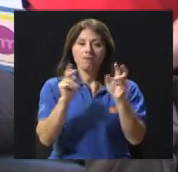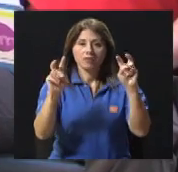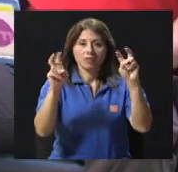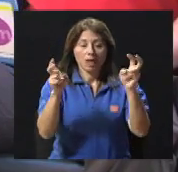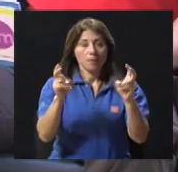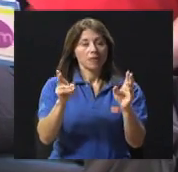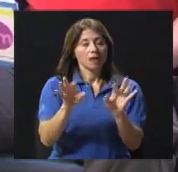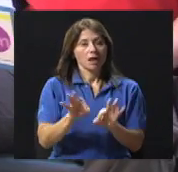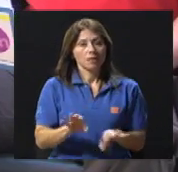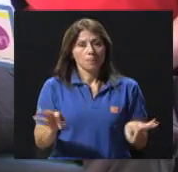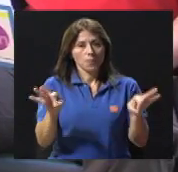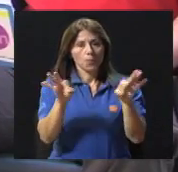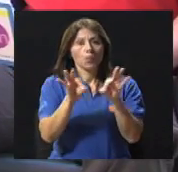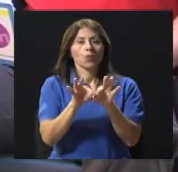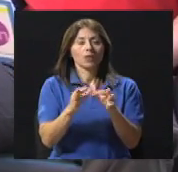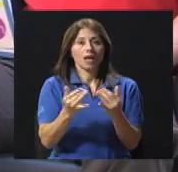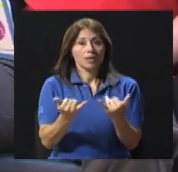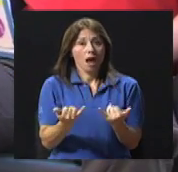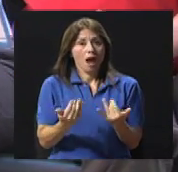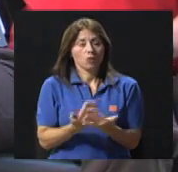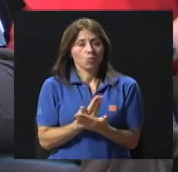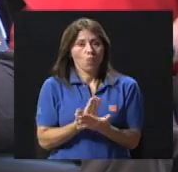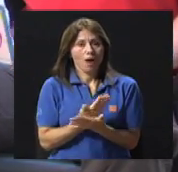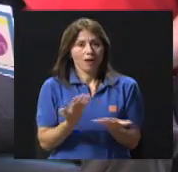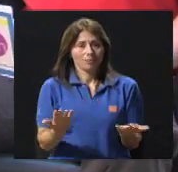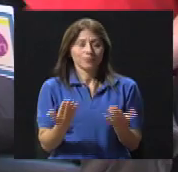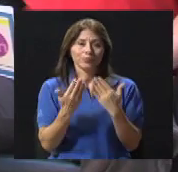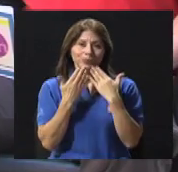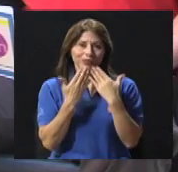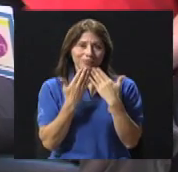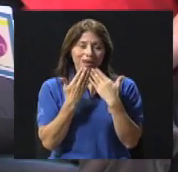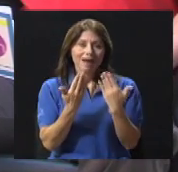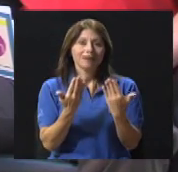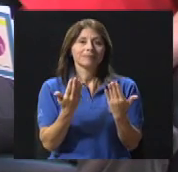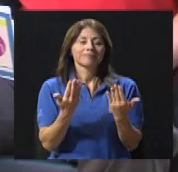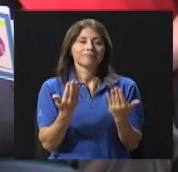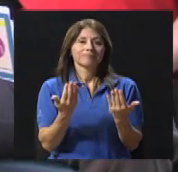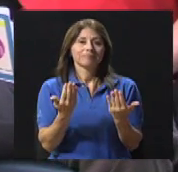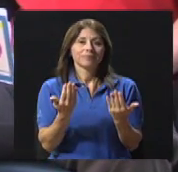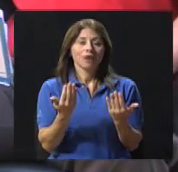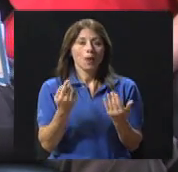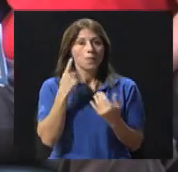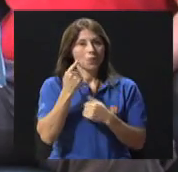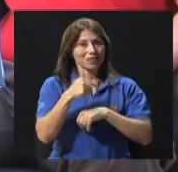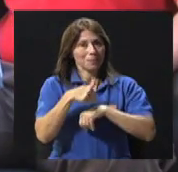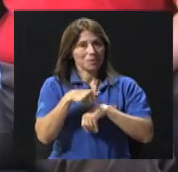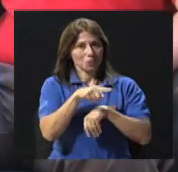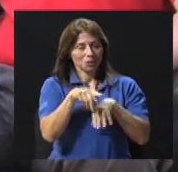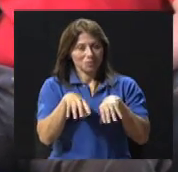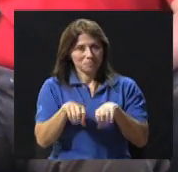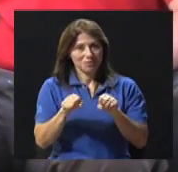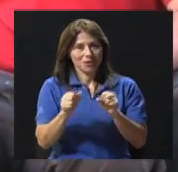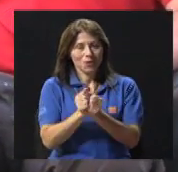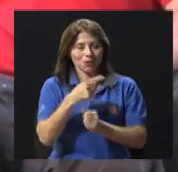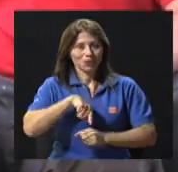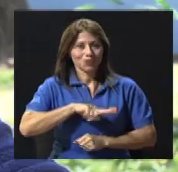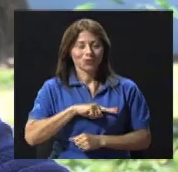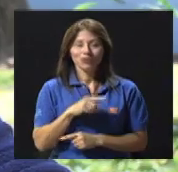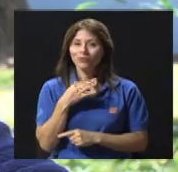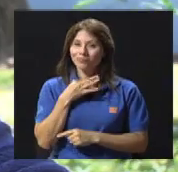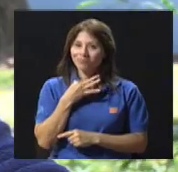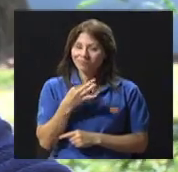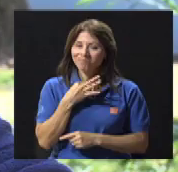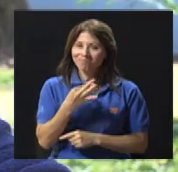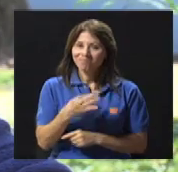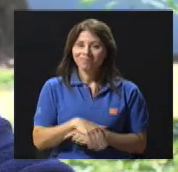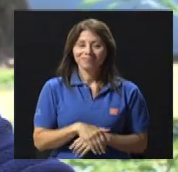tan importante y tan de actualidad, ¿verdad? Muchísimas gracias por el ratito que sacó para con nosotros. Con todo gusto,